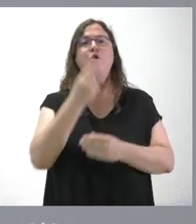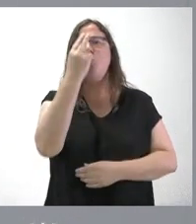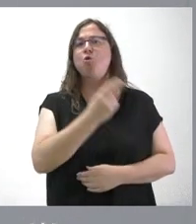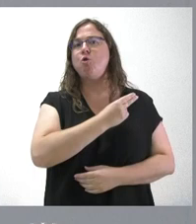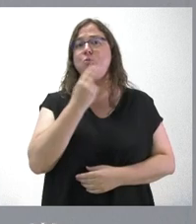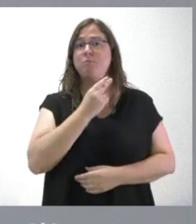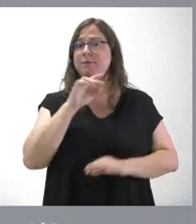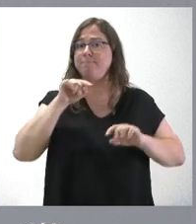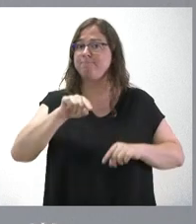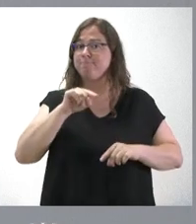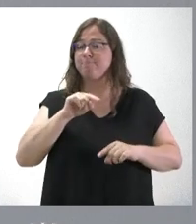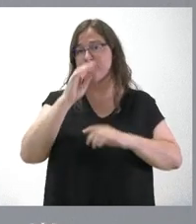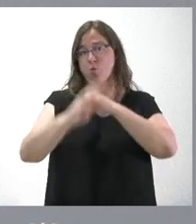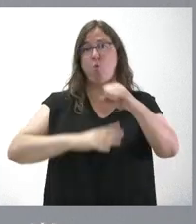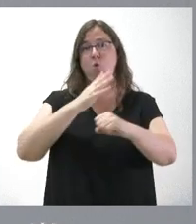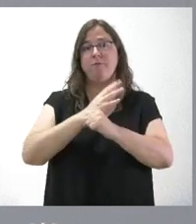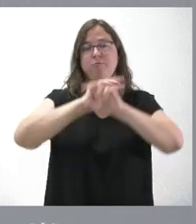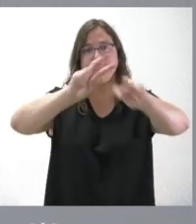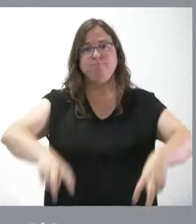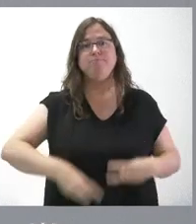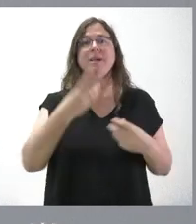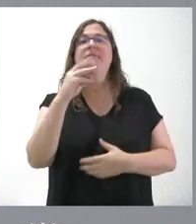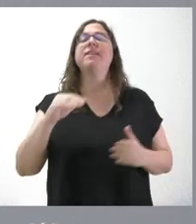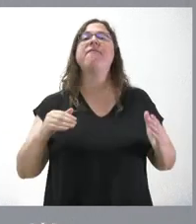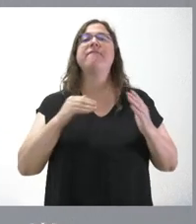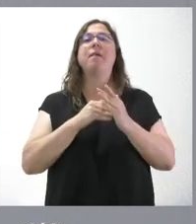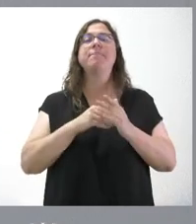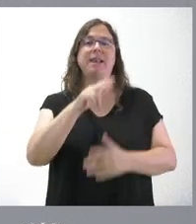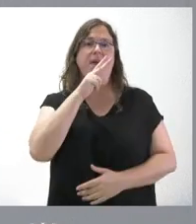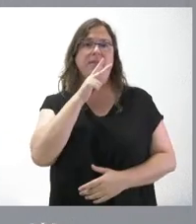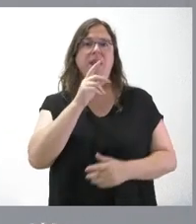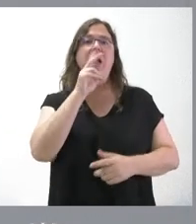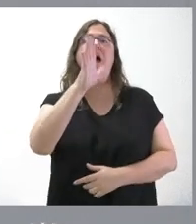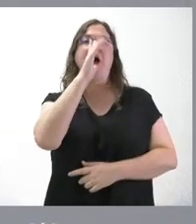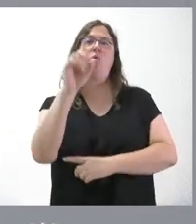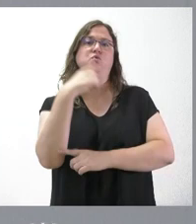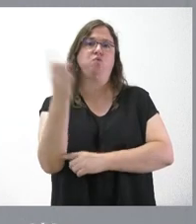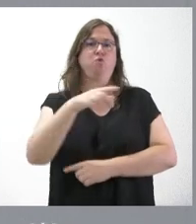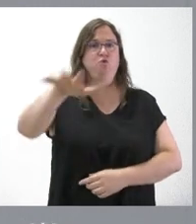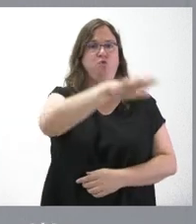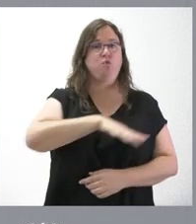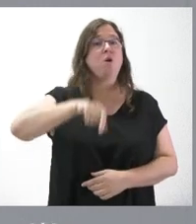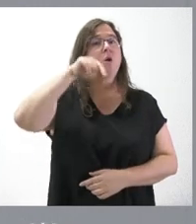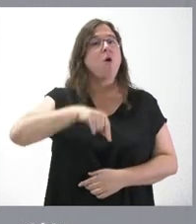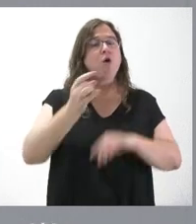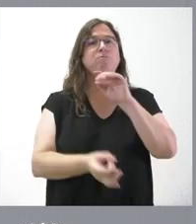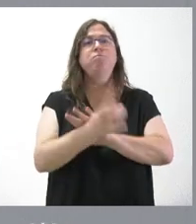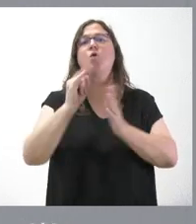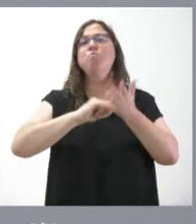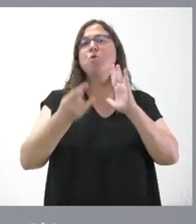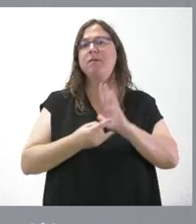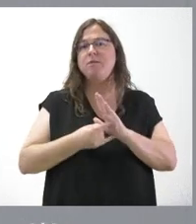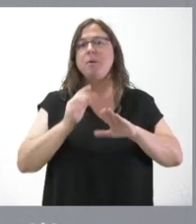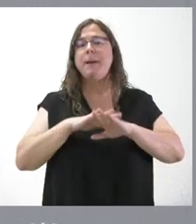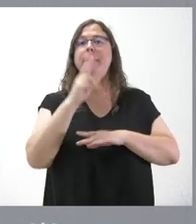para esta legislatura de modernizar 30.000 hectáreas de regadío en toda la comunidad. A día de hoy se han iniciado ya proyectos por un importe